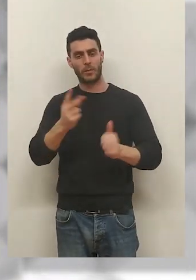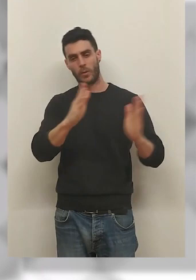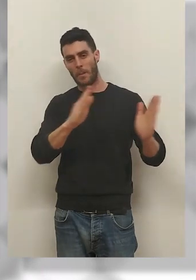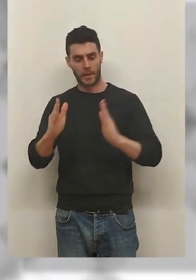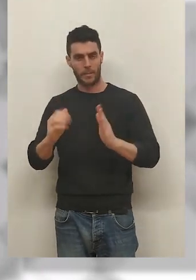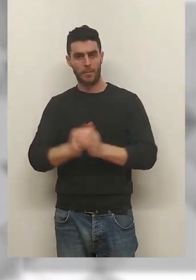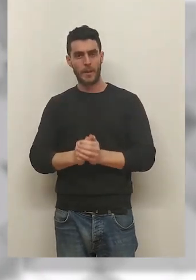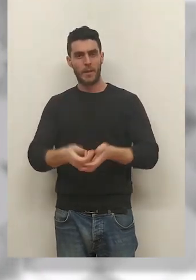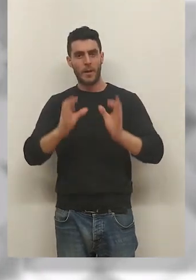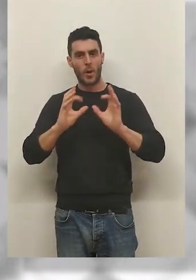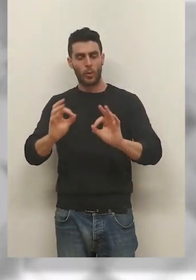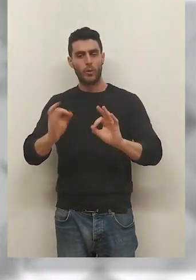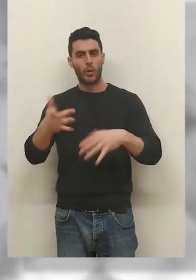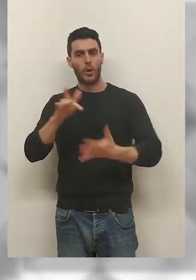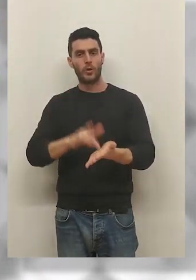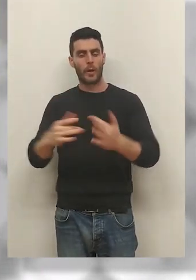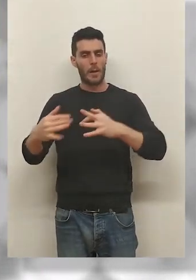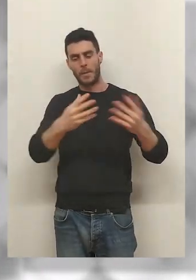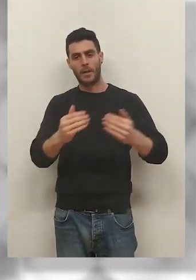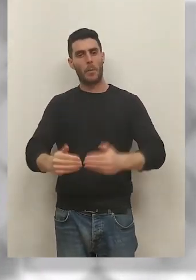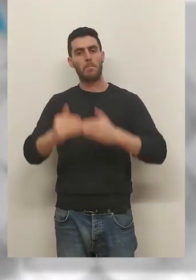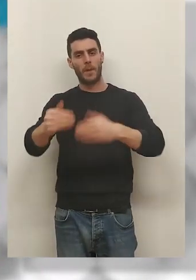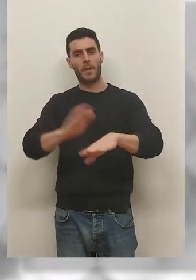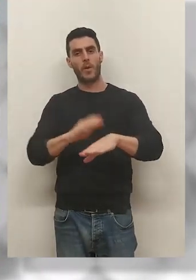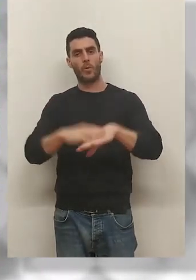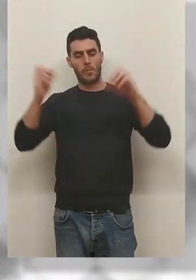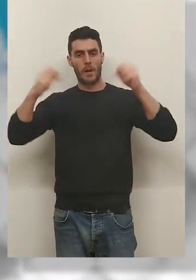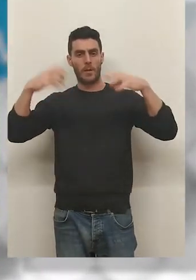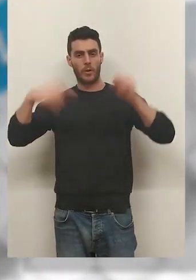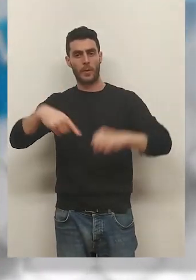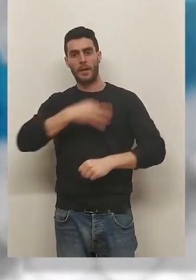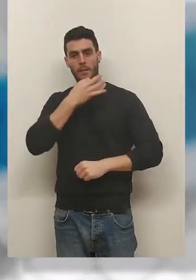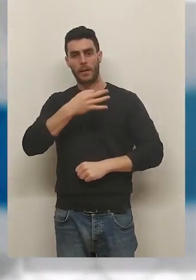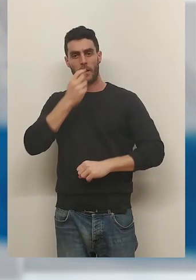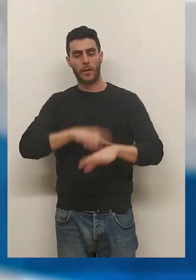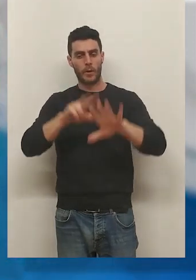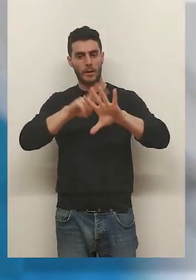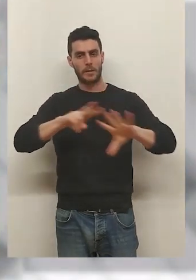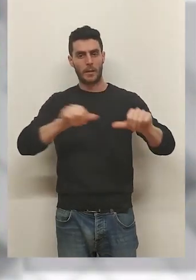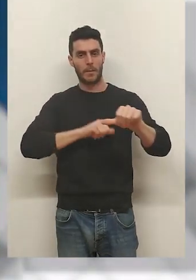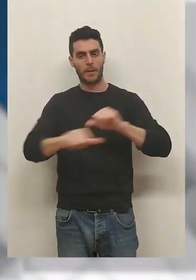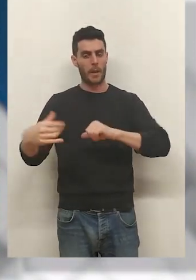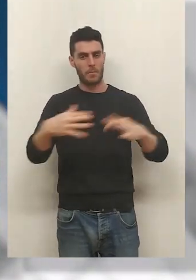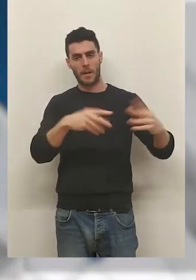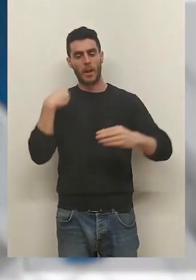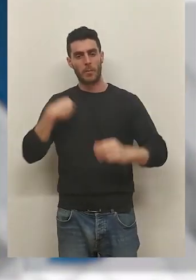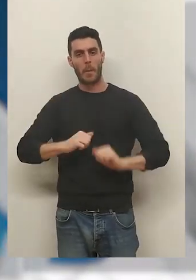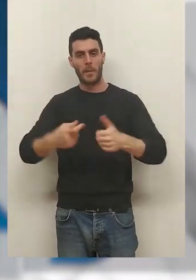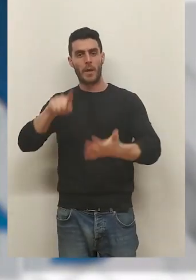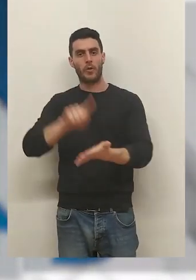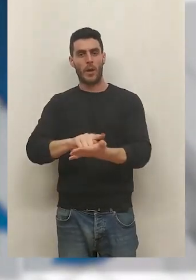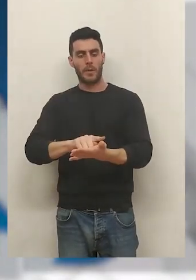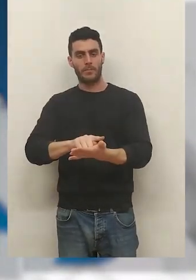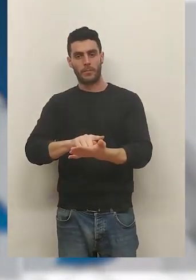segunda parte y justo antes de que el partido quedara aplazado por la lluvia. Esta tarde, partir de las 7, ese encuentro se va a reanudar